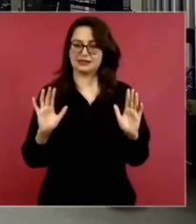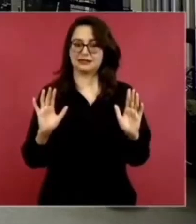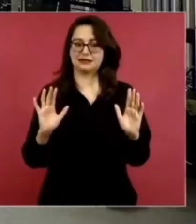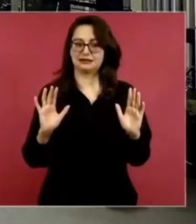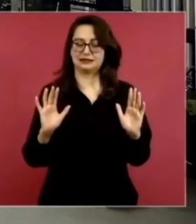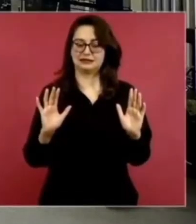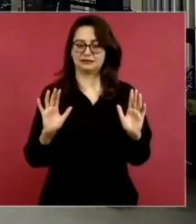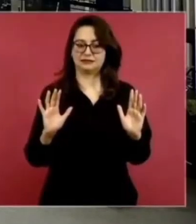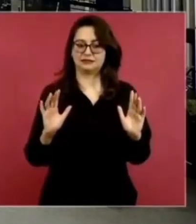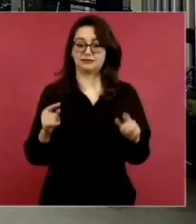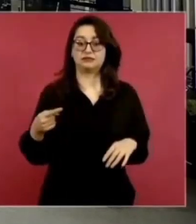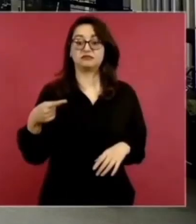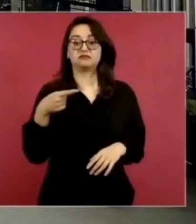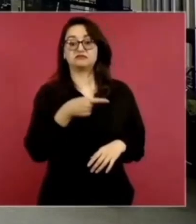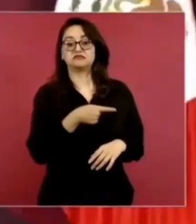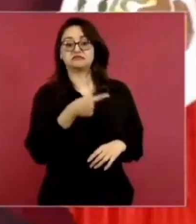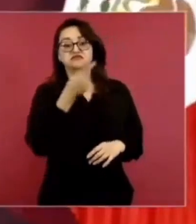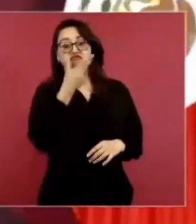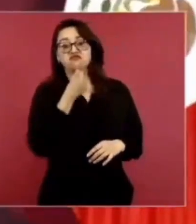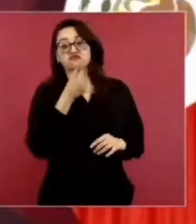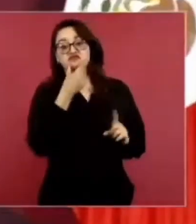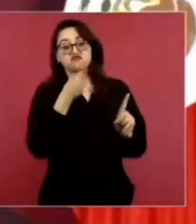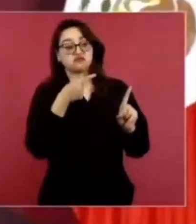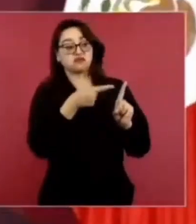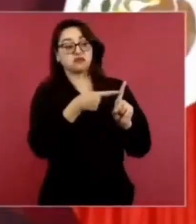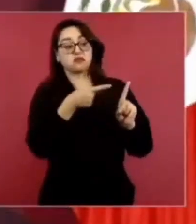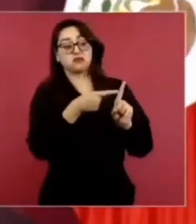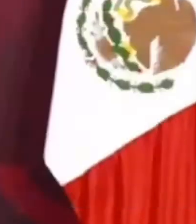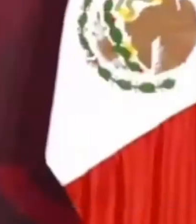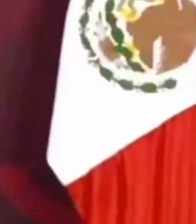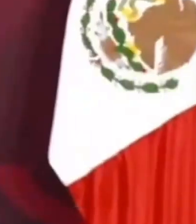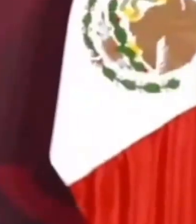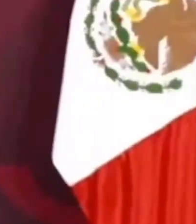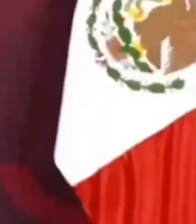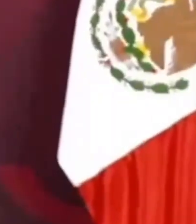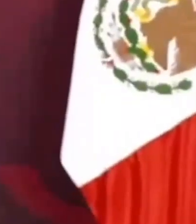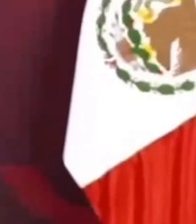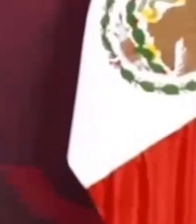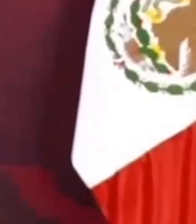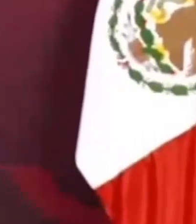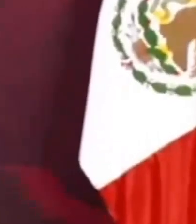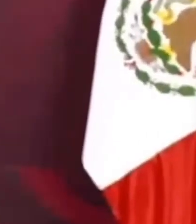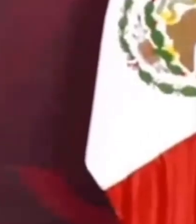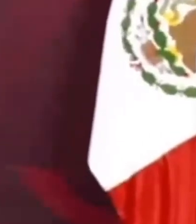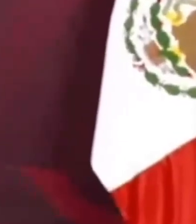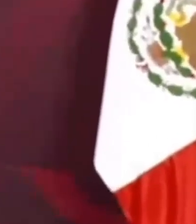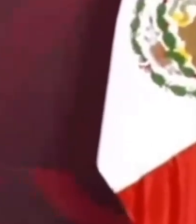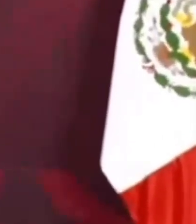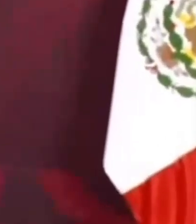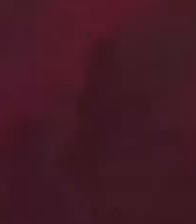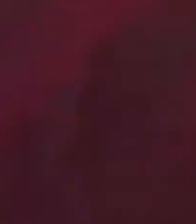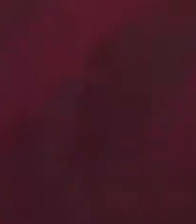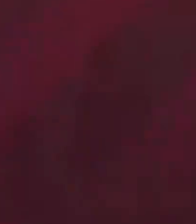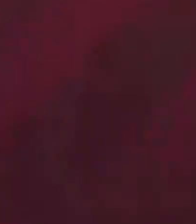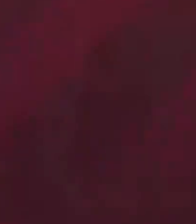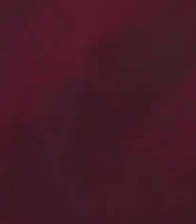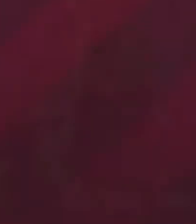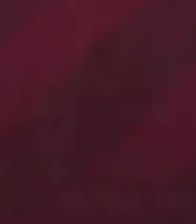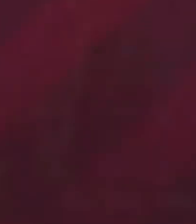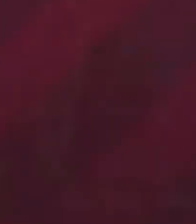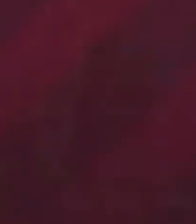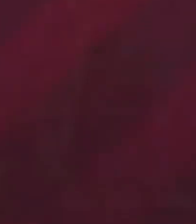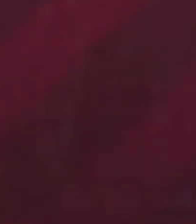Pero este es como la eminencia, ¿no?, del pensamiento conservador.